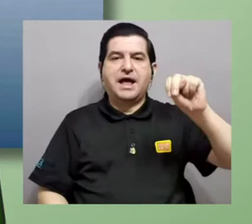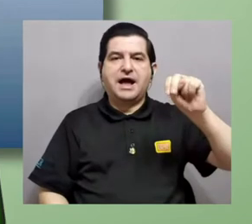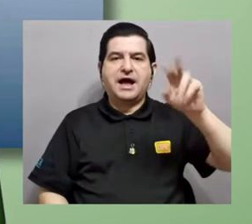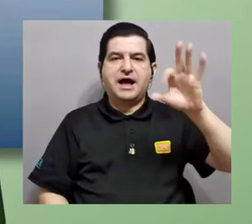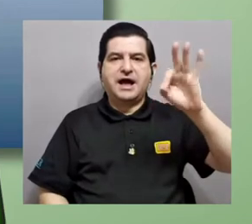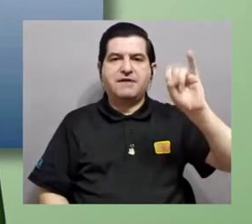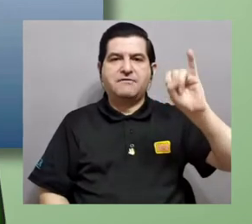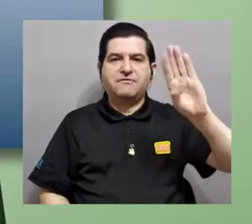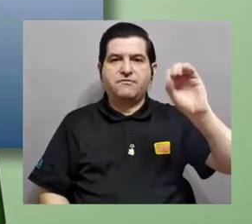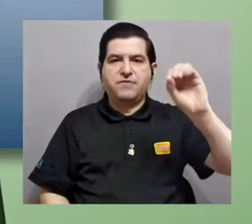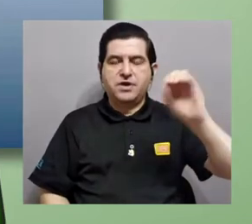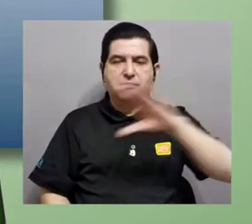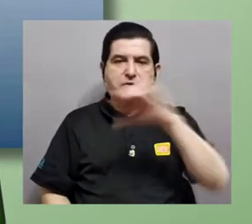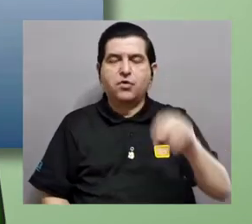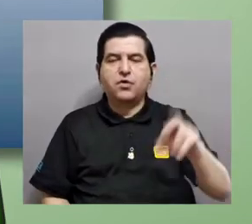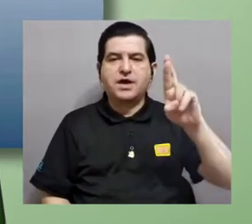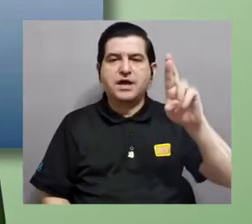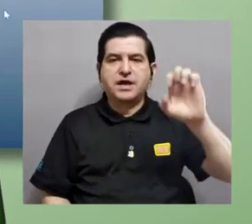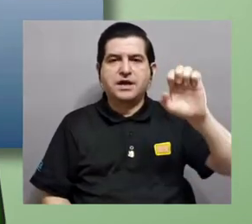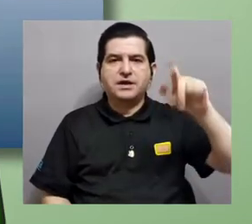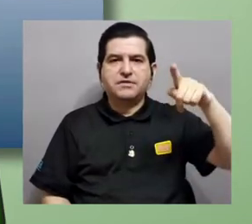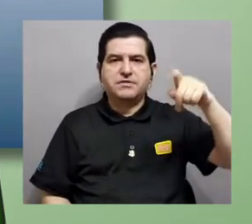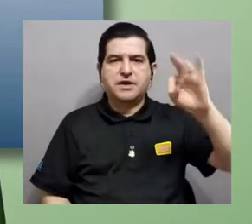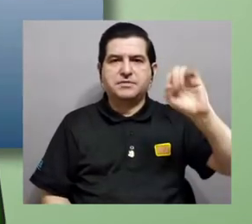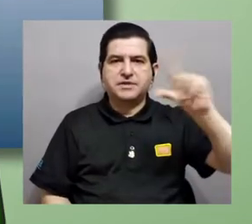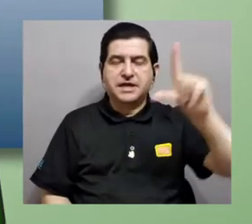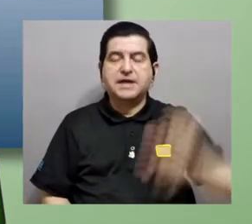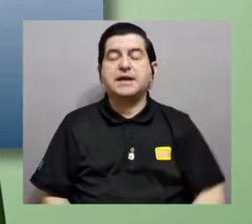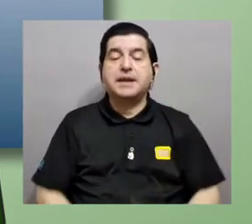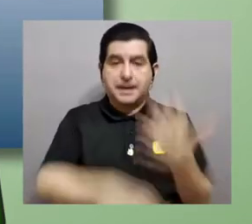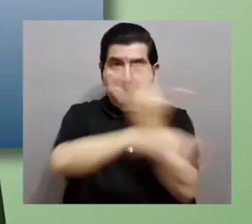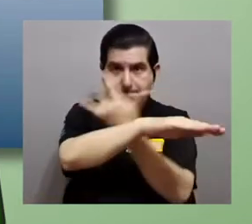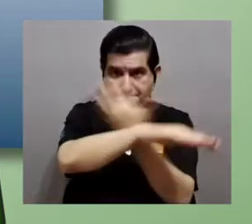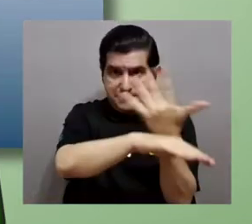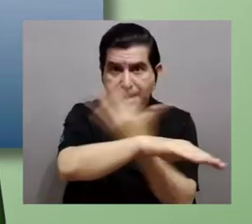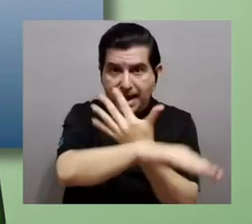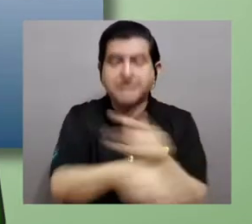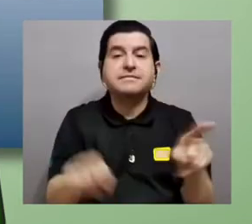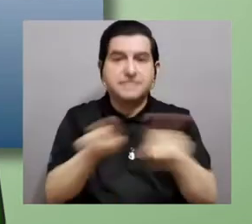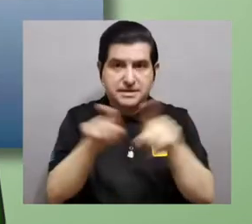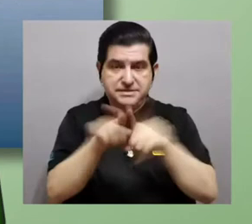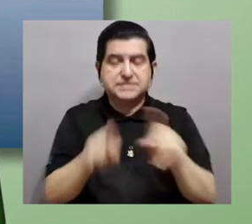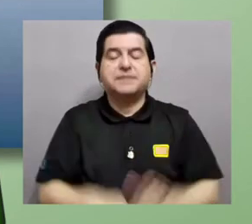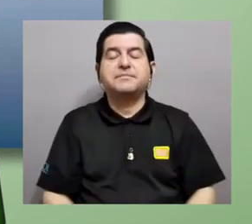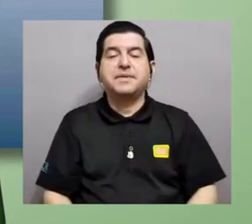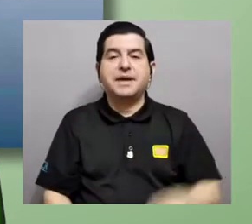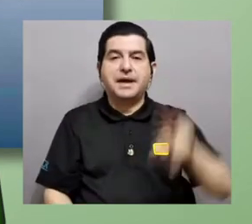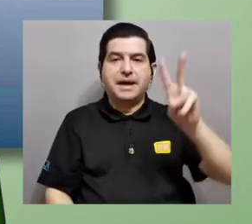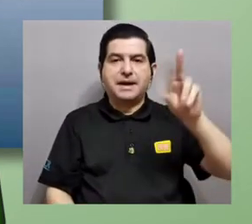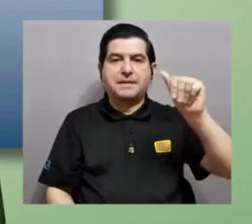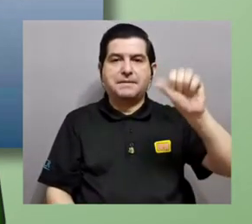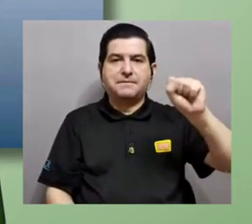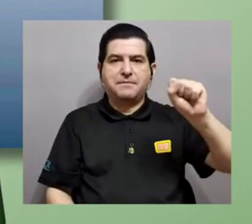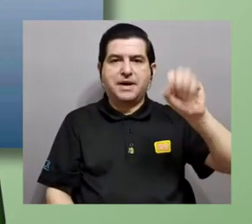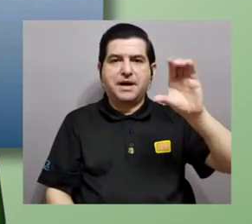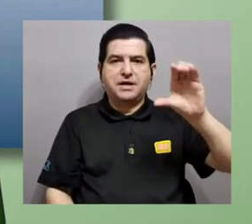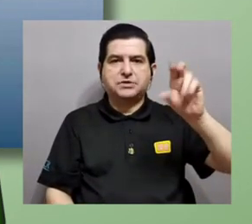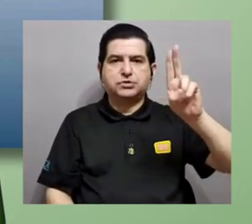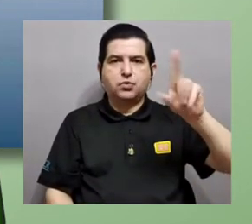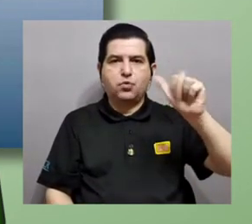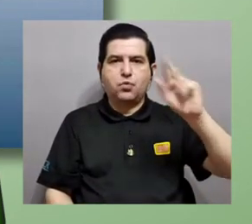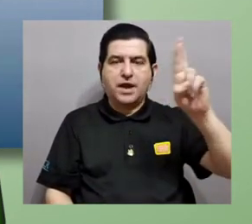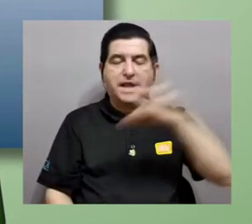los reptiles. Hay un gran desarrollo de las plantas vasculares y muy importante también se destaca la aparición de los